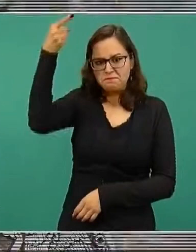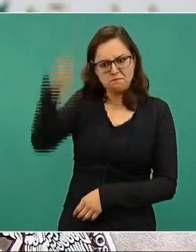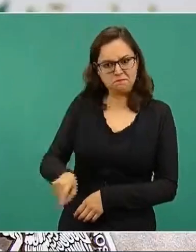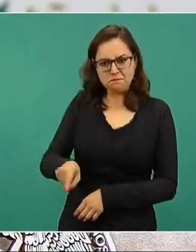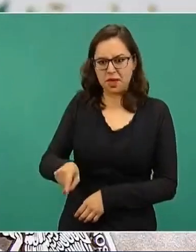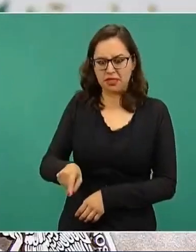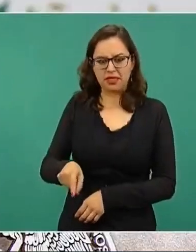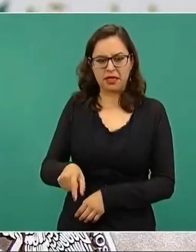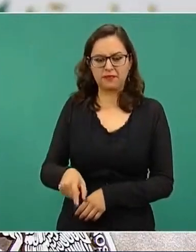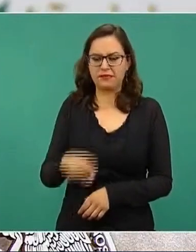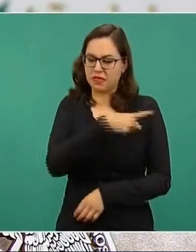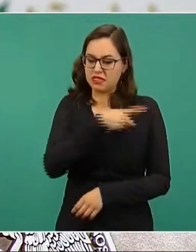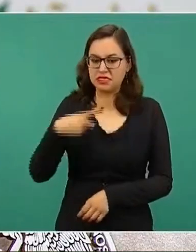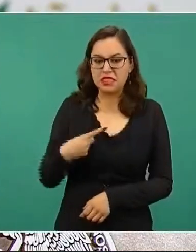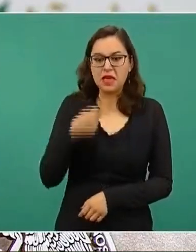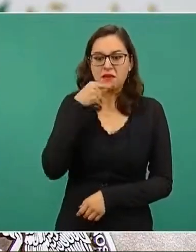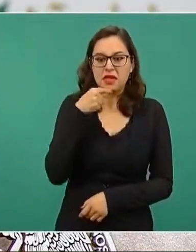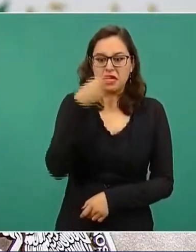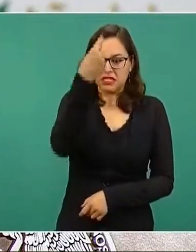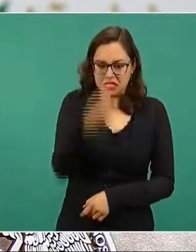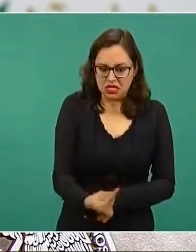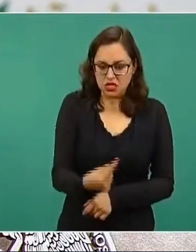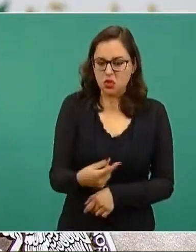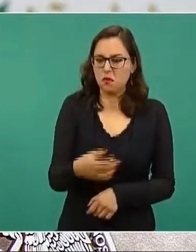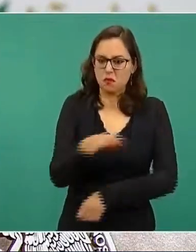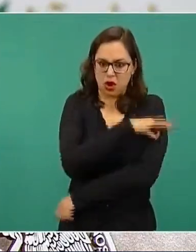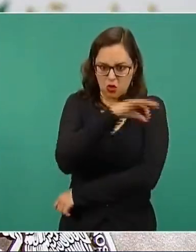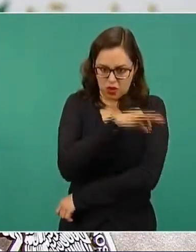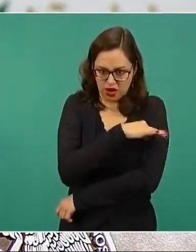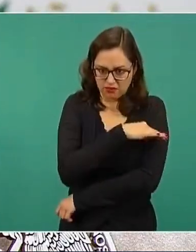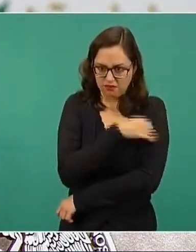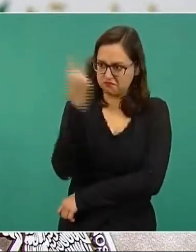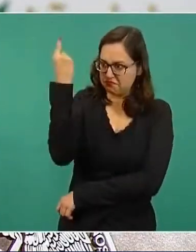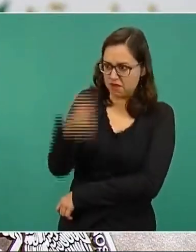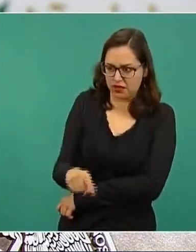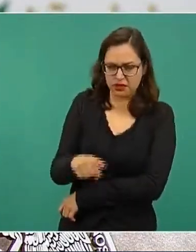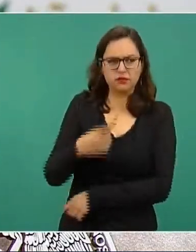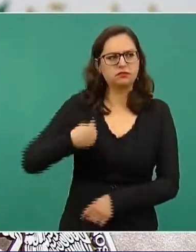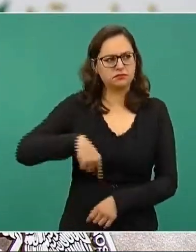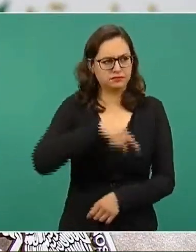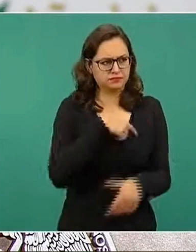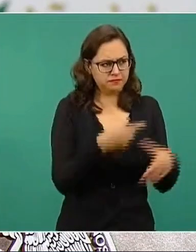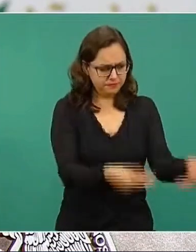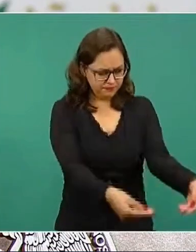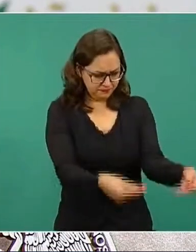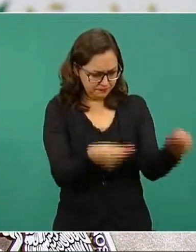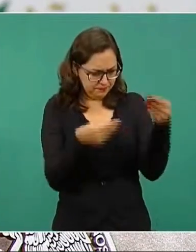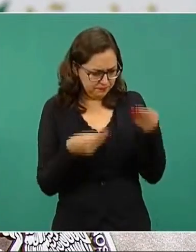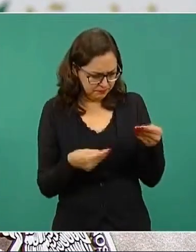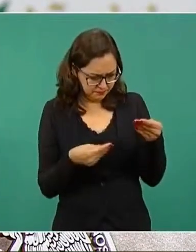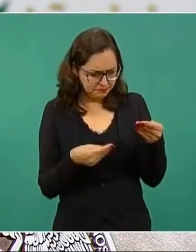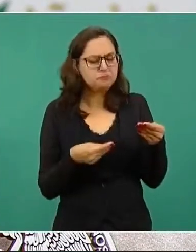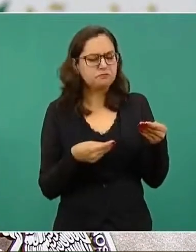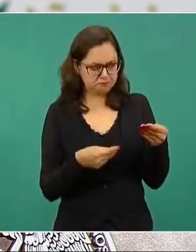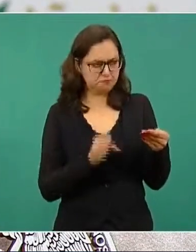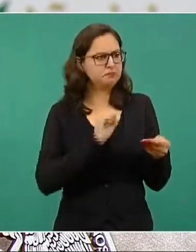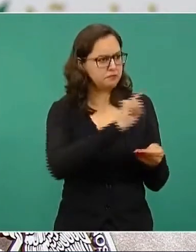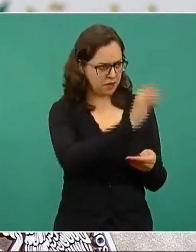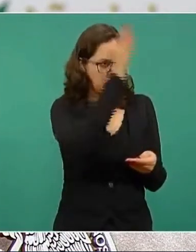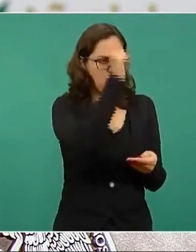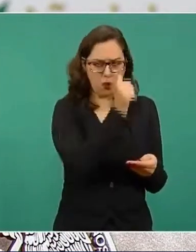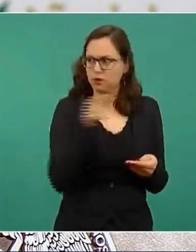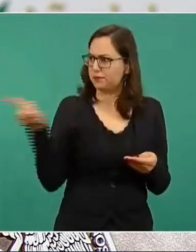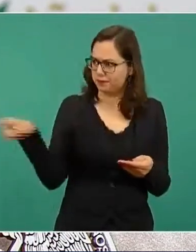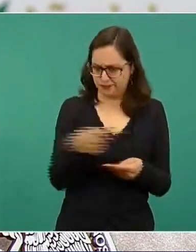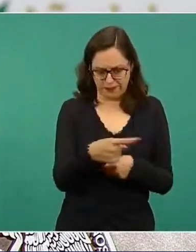a partir de una sentencia, la acatamos inmediatamente y giramos la instrucción correspondiente para que se vacune al niño o niña